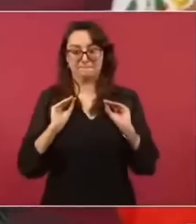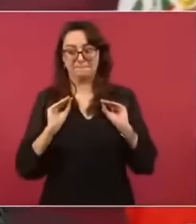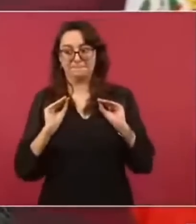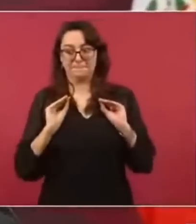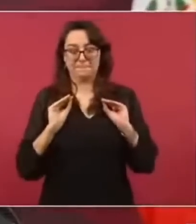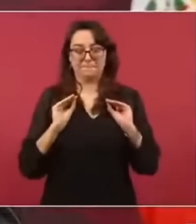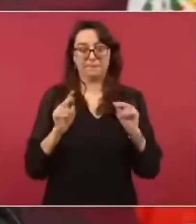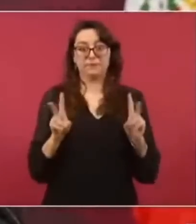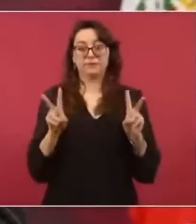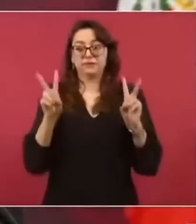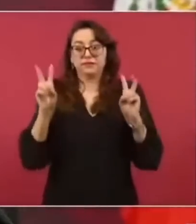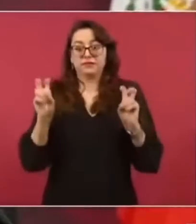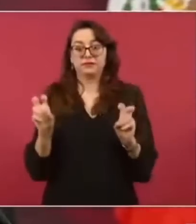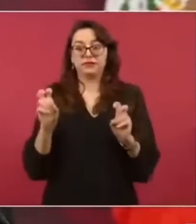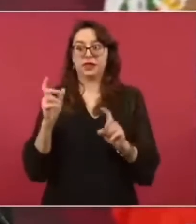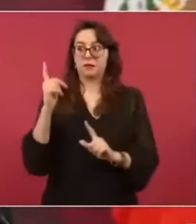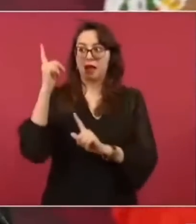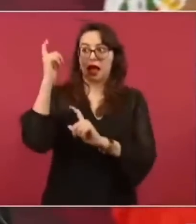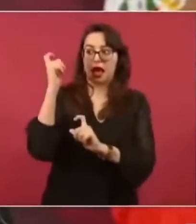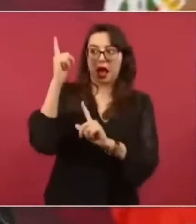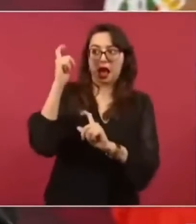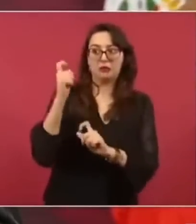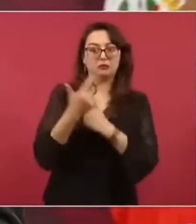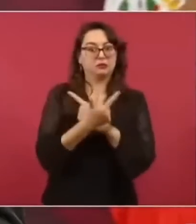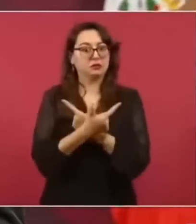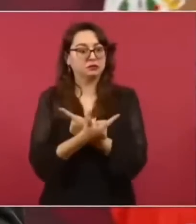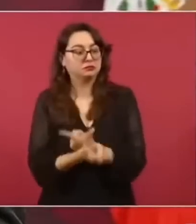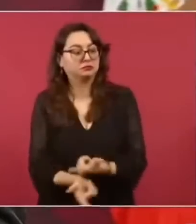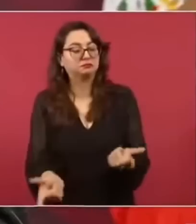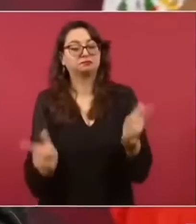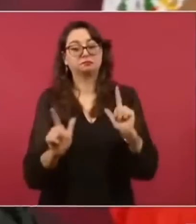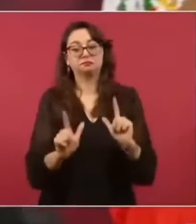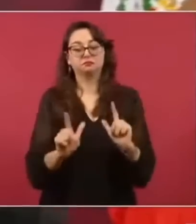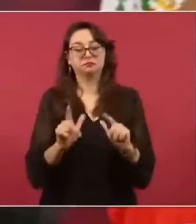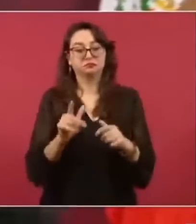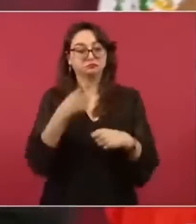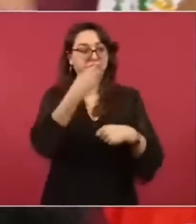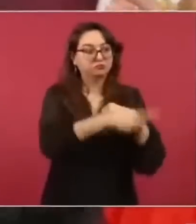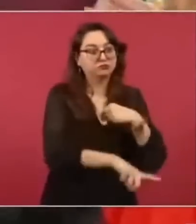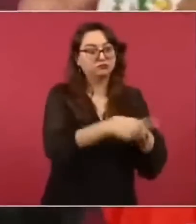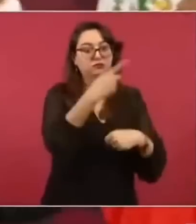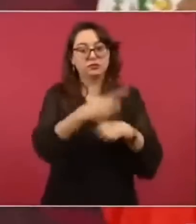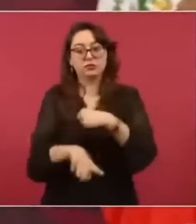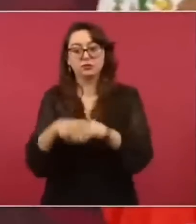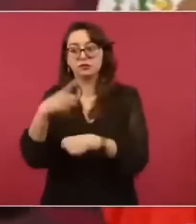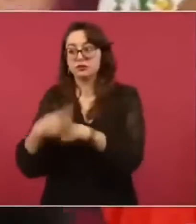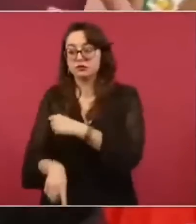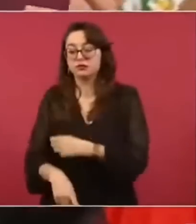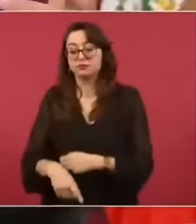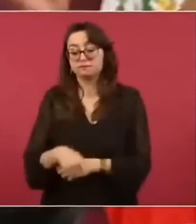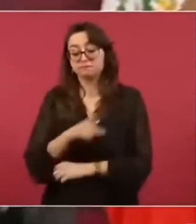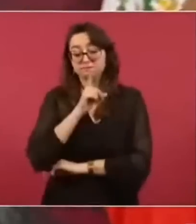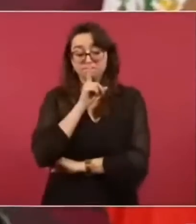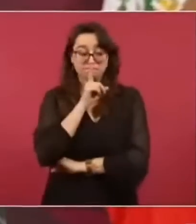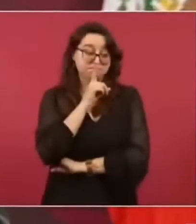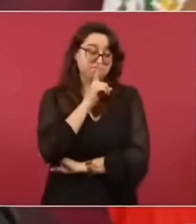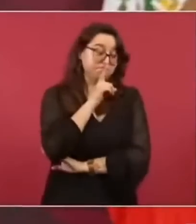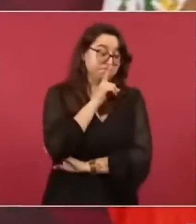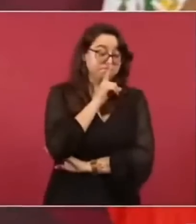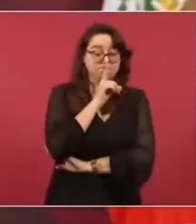que guardan silencio y otros que de manera descarada